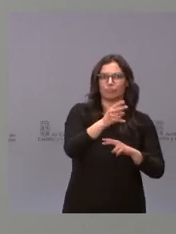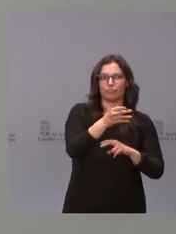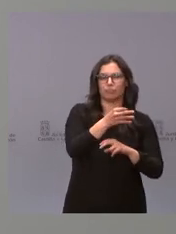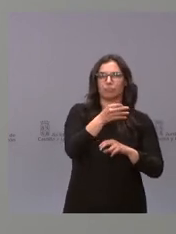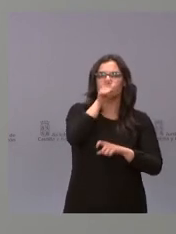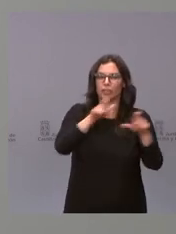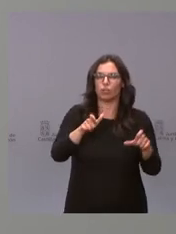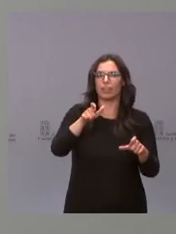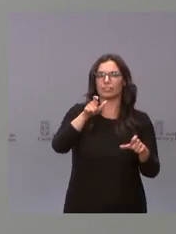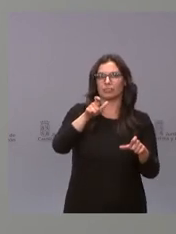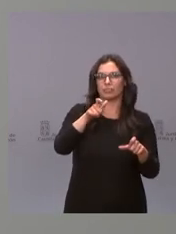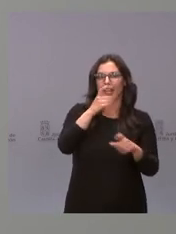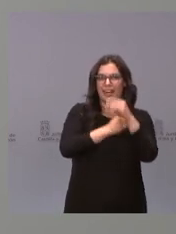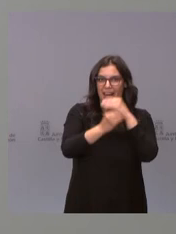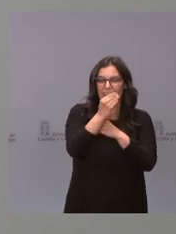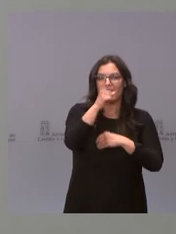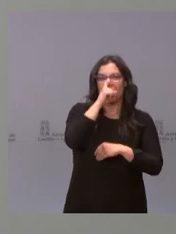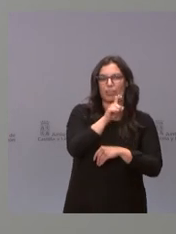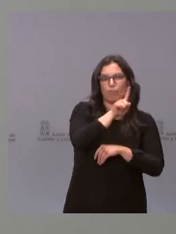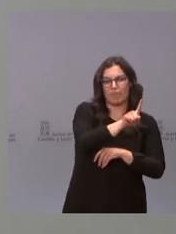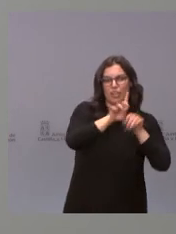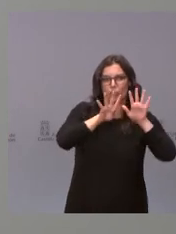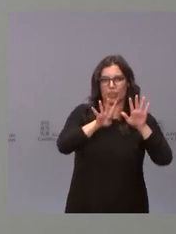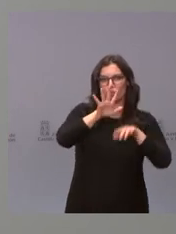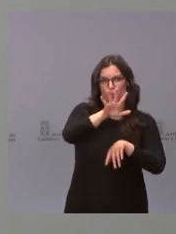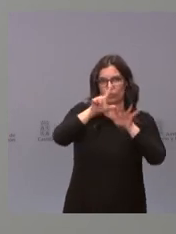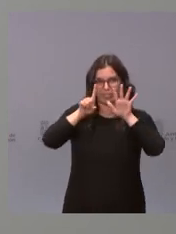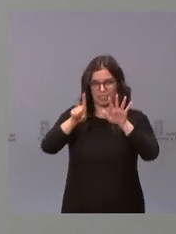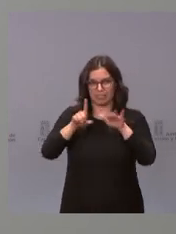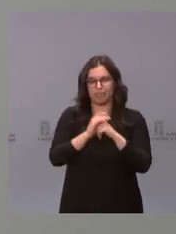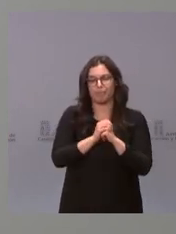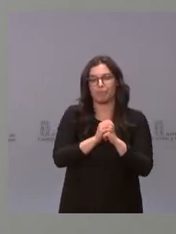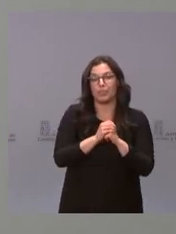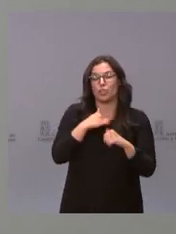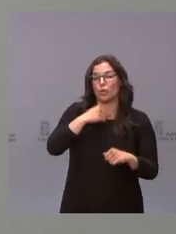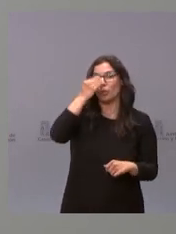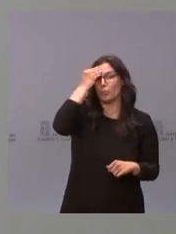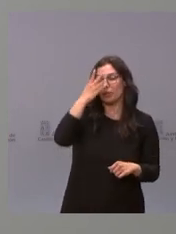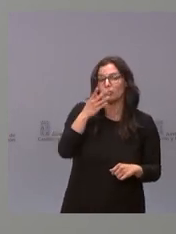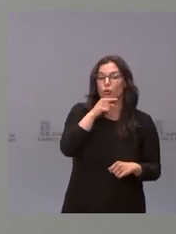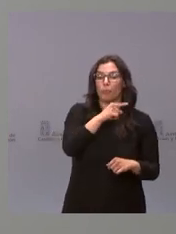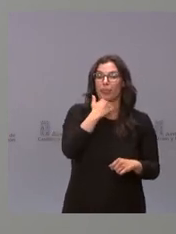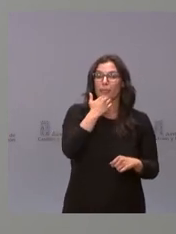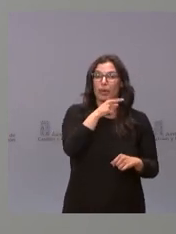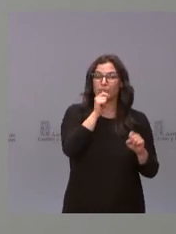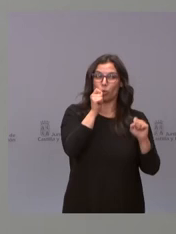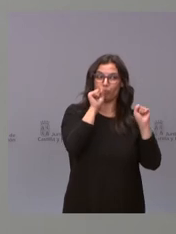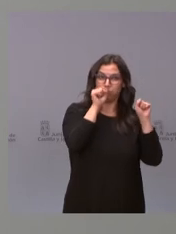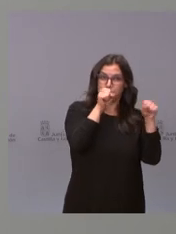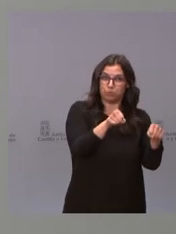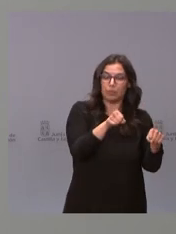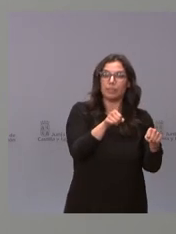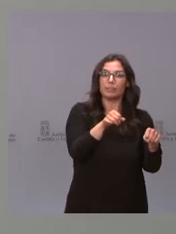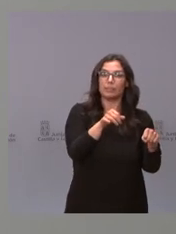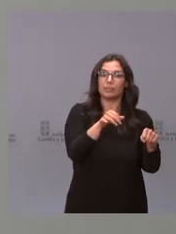nacidos en 1956 yo creo que el retraso que ha podido tener Zamora